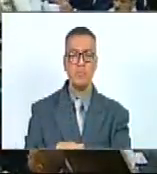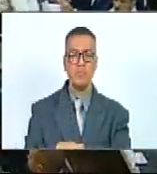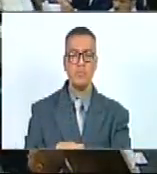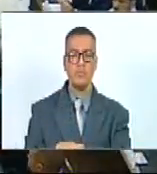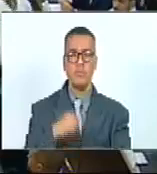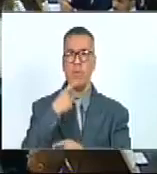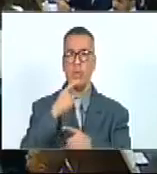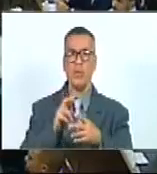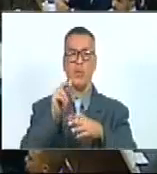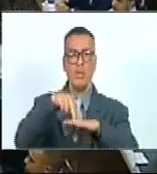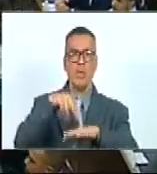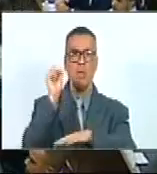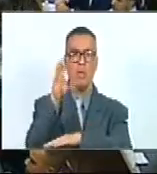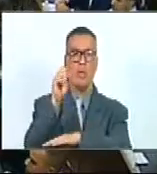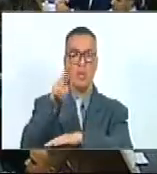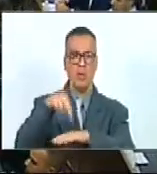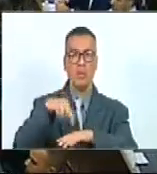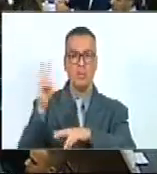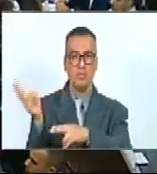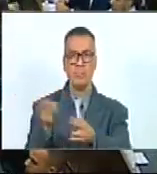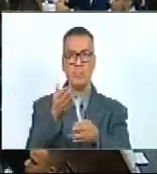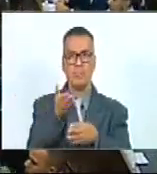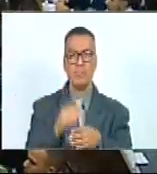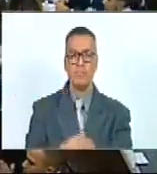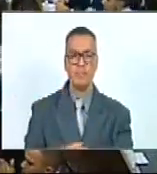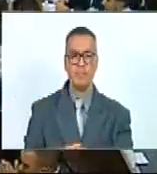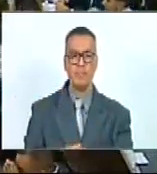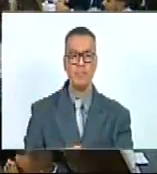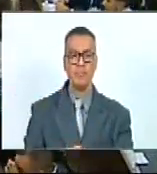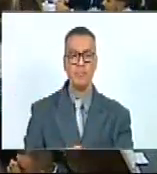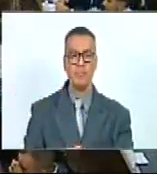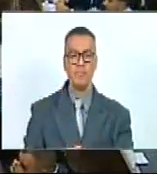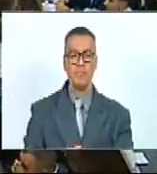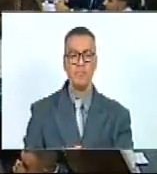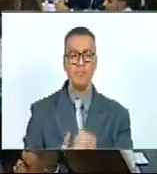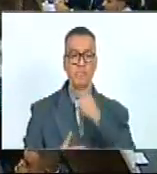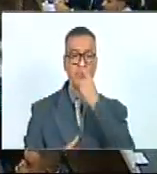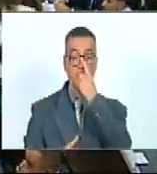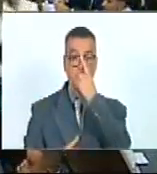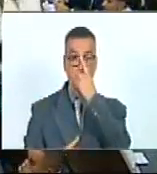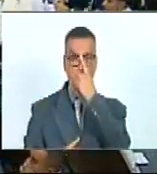solicita la tribuna de oradores de oradores concede a